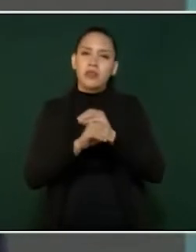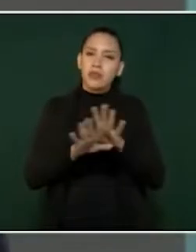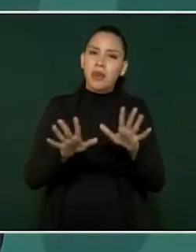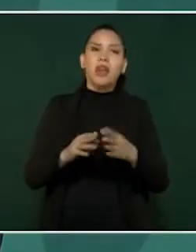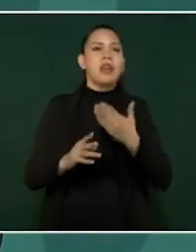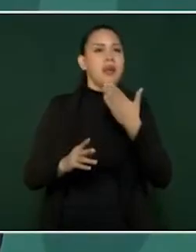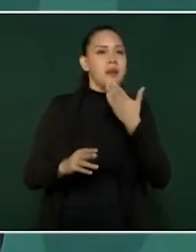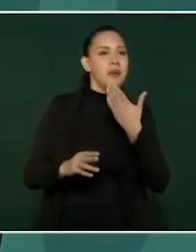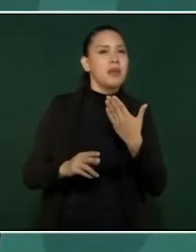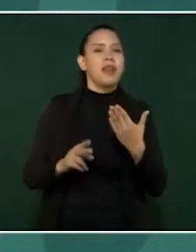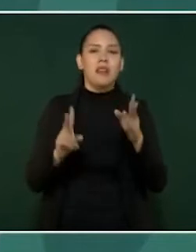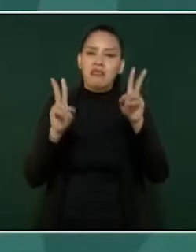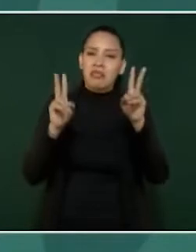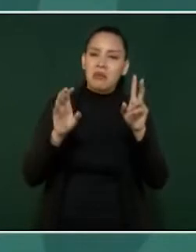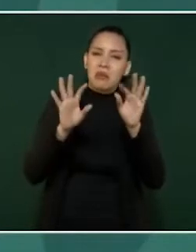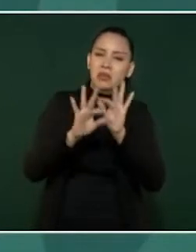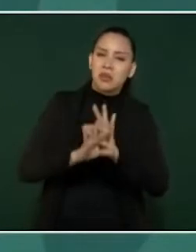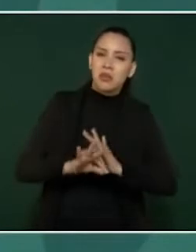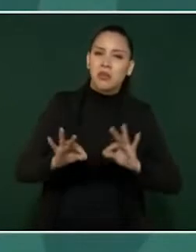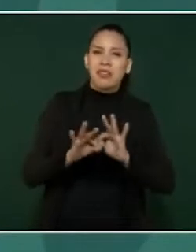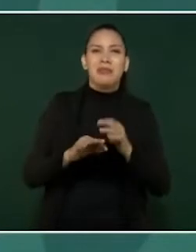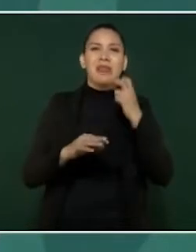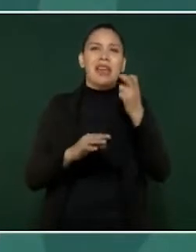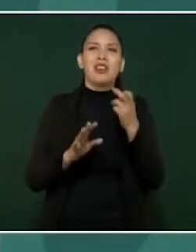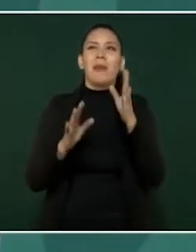no tiene que ver con la calumnia,